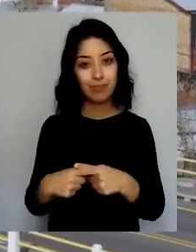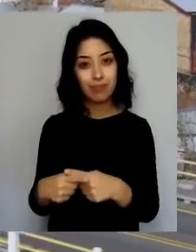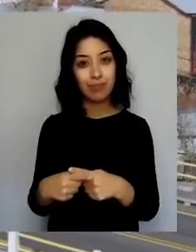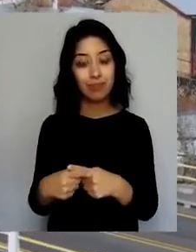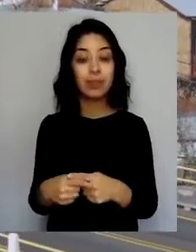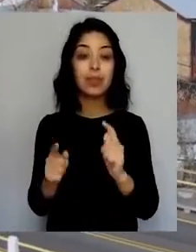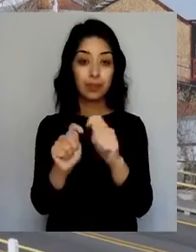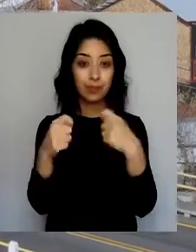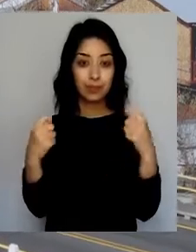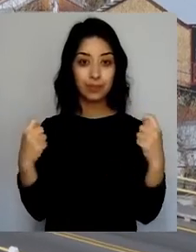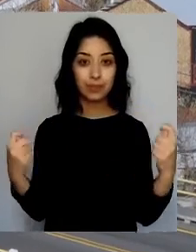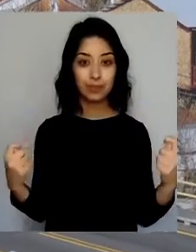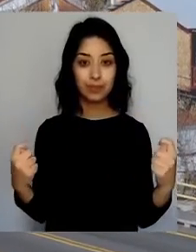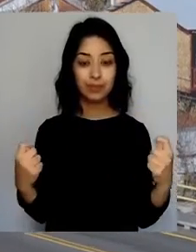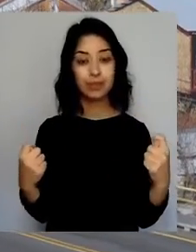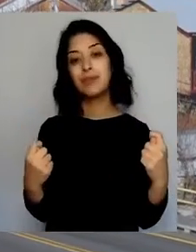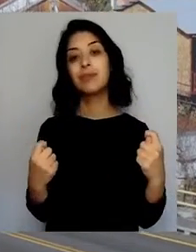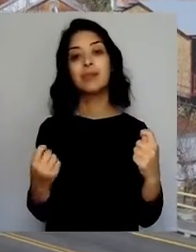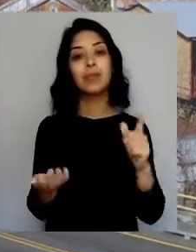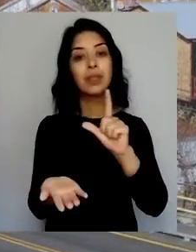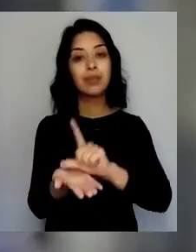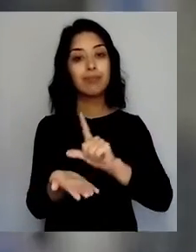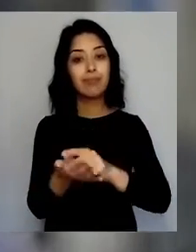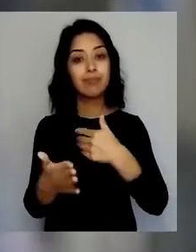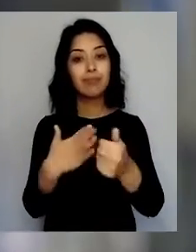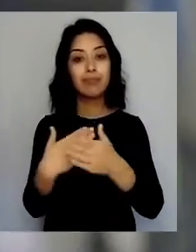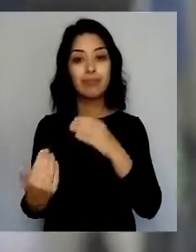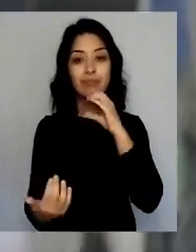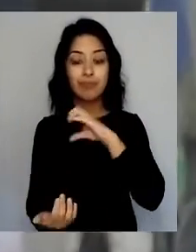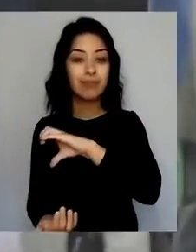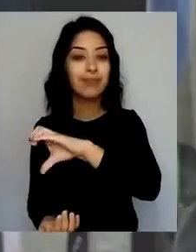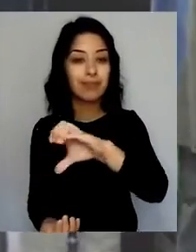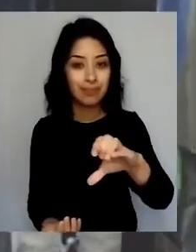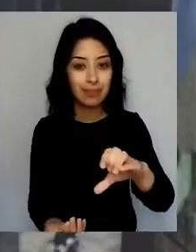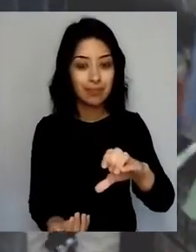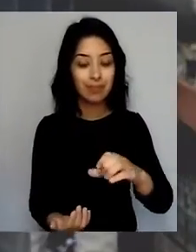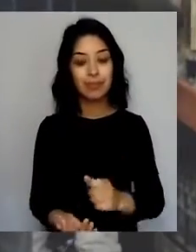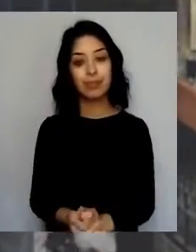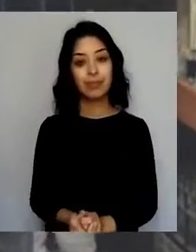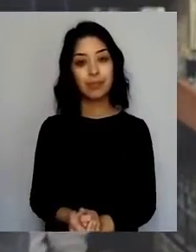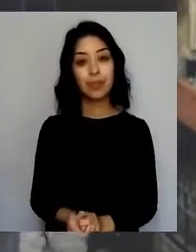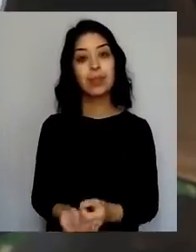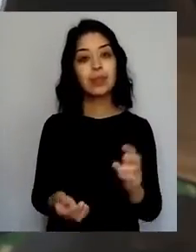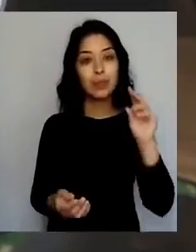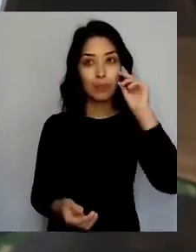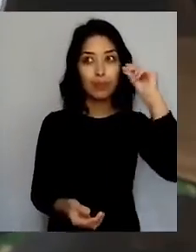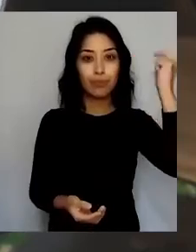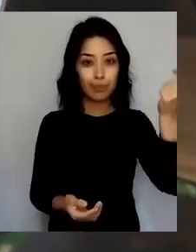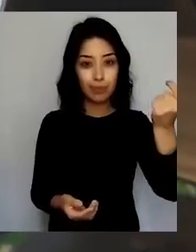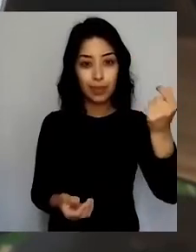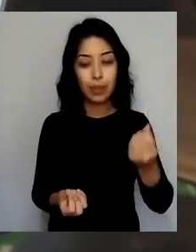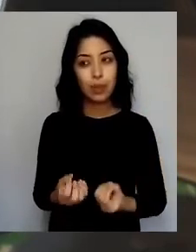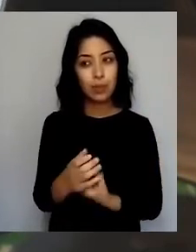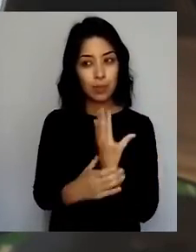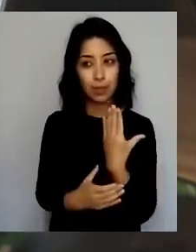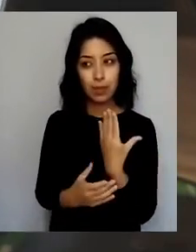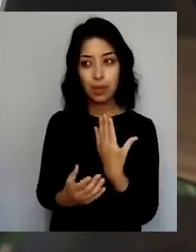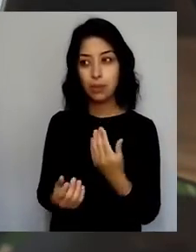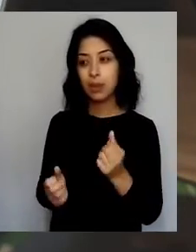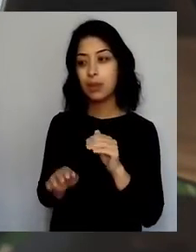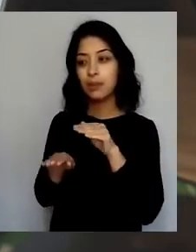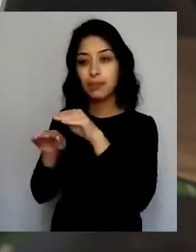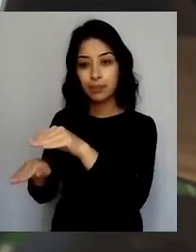de sus habitantes y generan soluciones innovadoras que permitan a la pequeña y mediana empresa local enfrentar la crisis